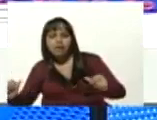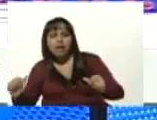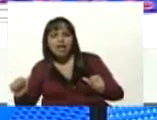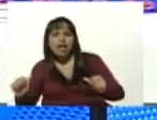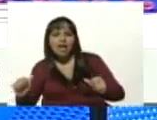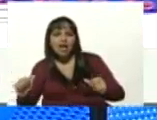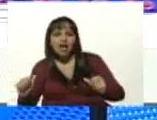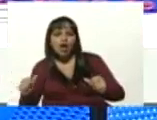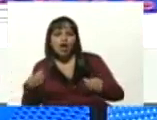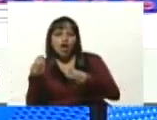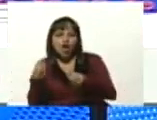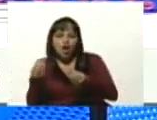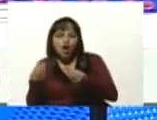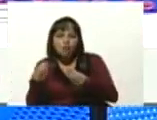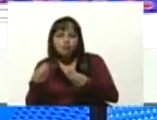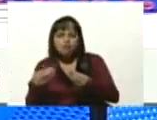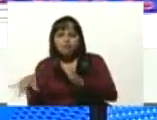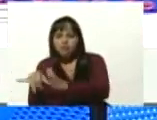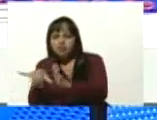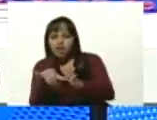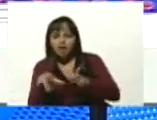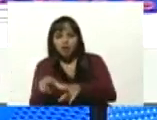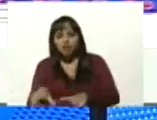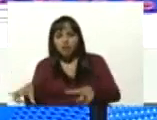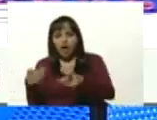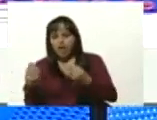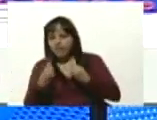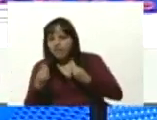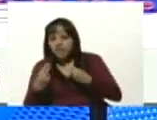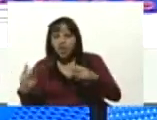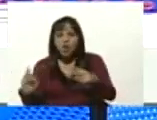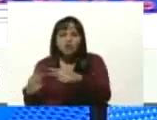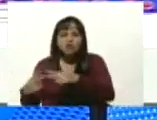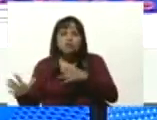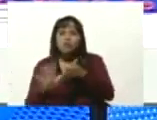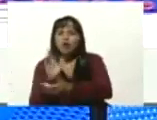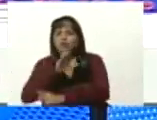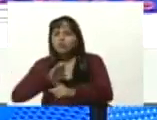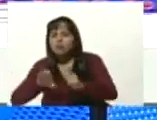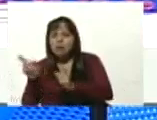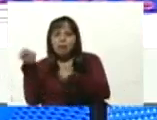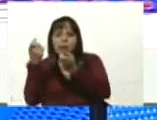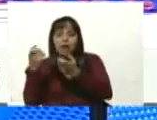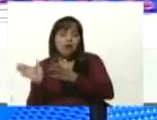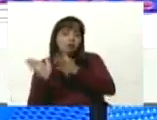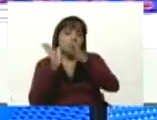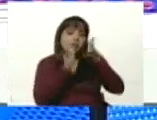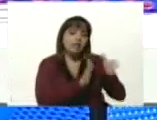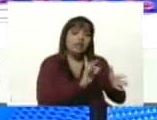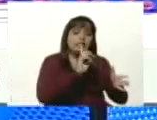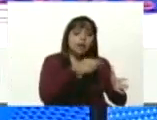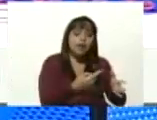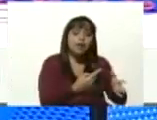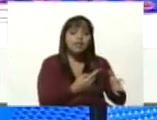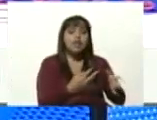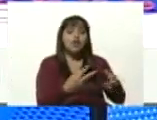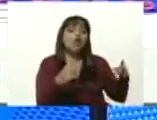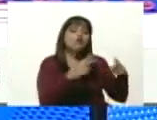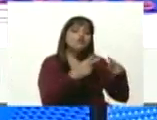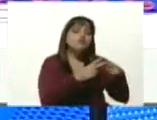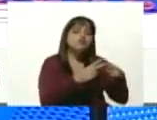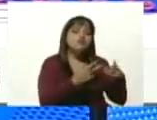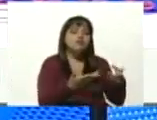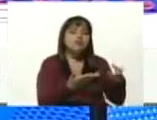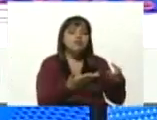con las aulas territoriales, con el conocimiento comunitario,